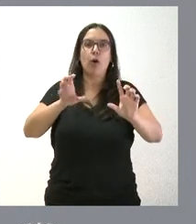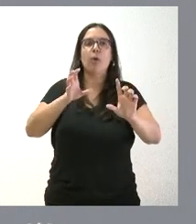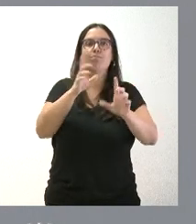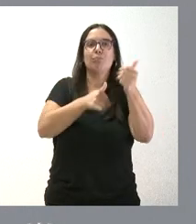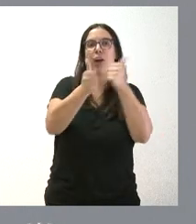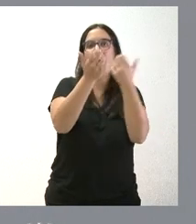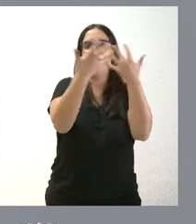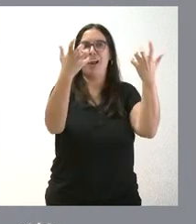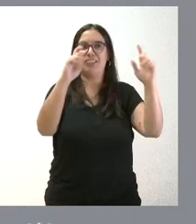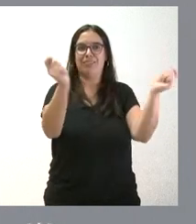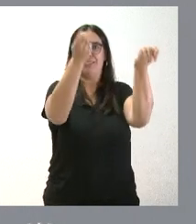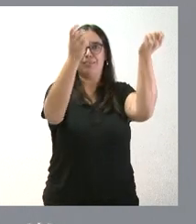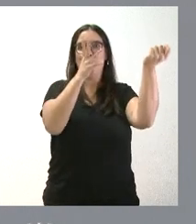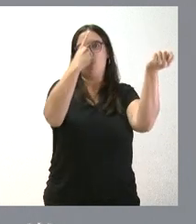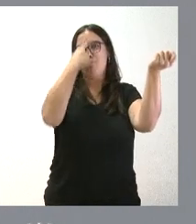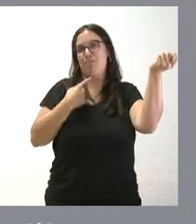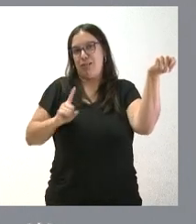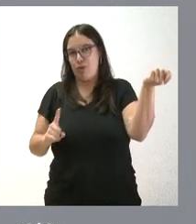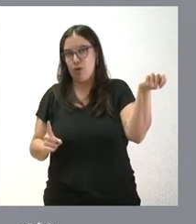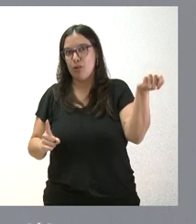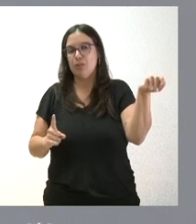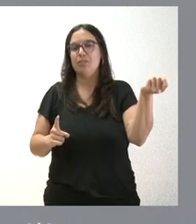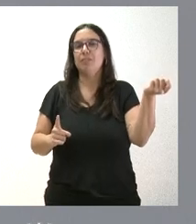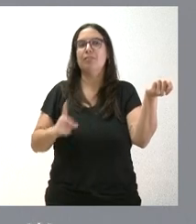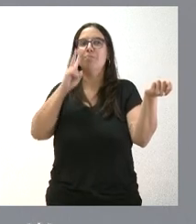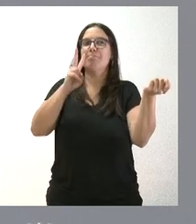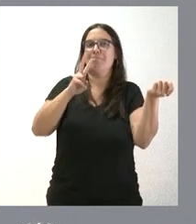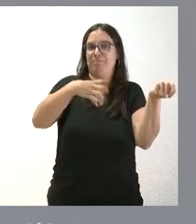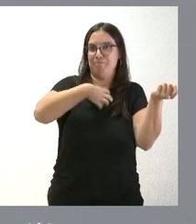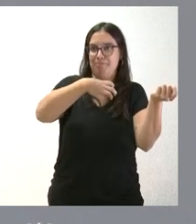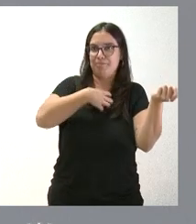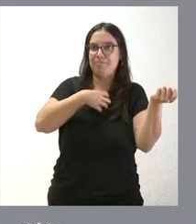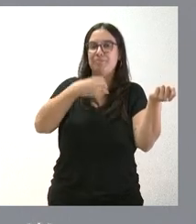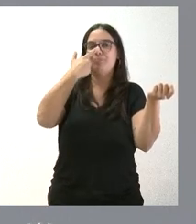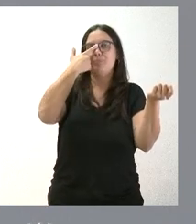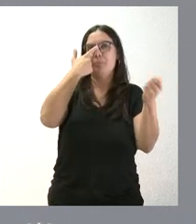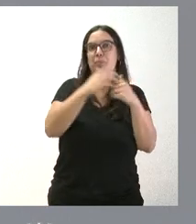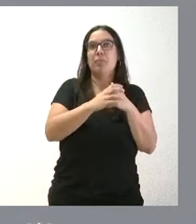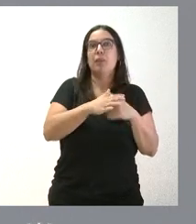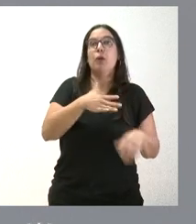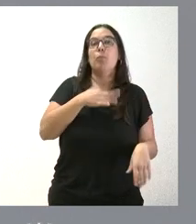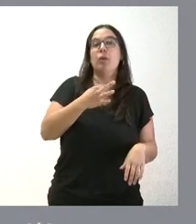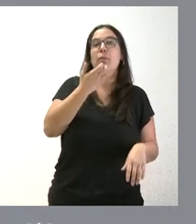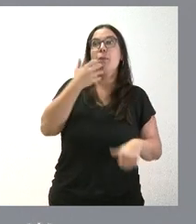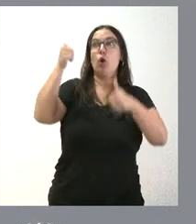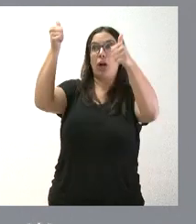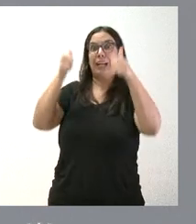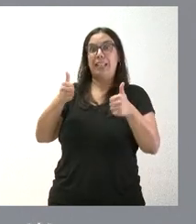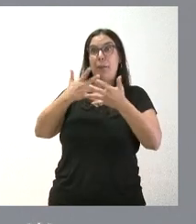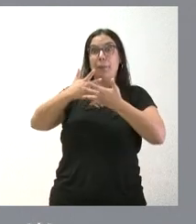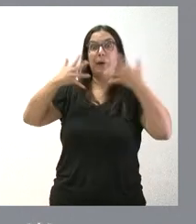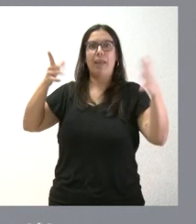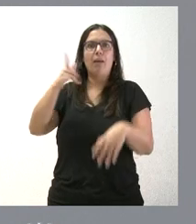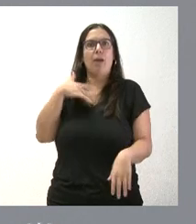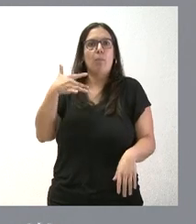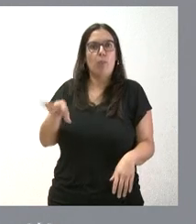lema porque no es un medio de comunicación que permita la visión. Quizá a lo mejor un soporte de cartelería permite otro tipo